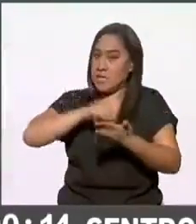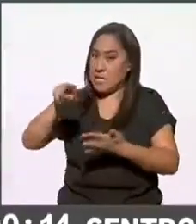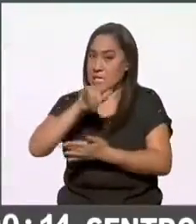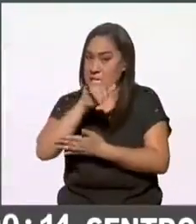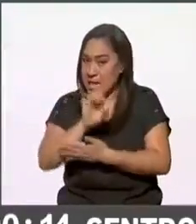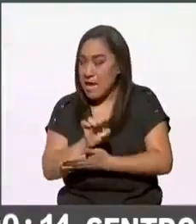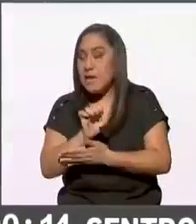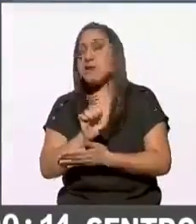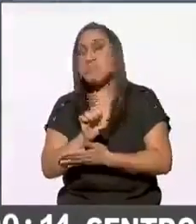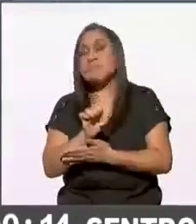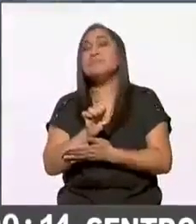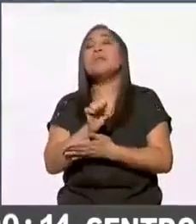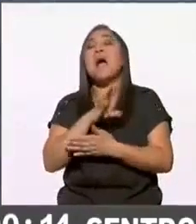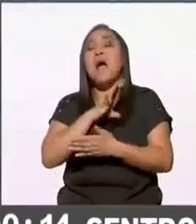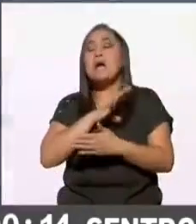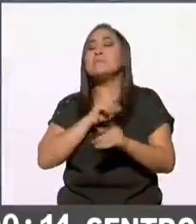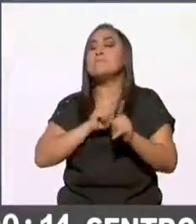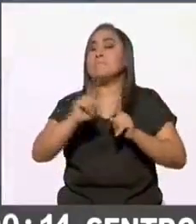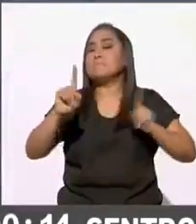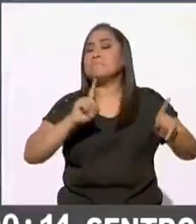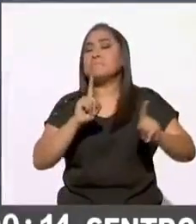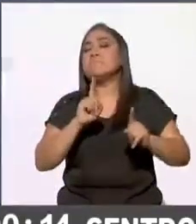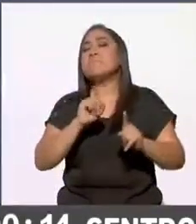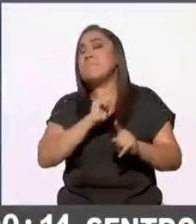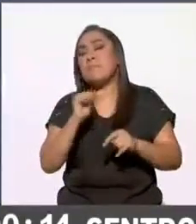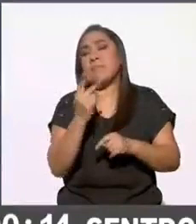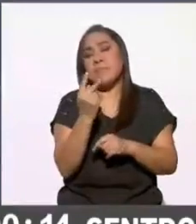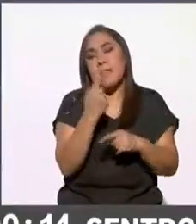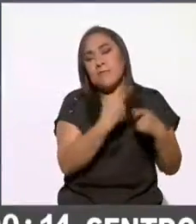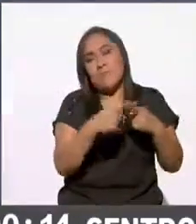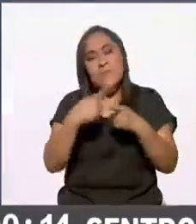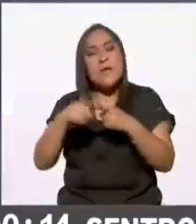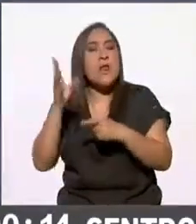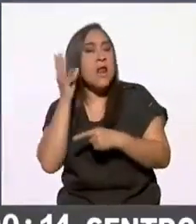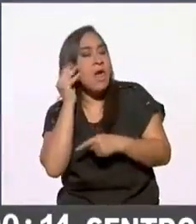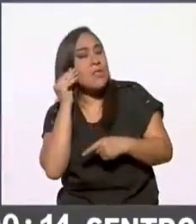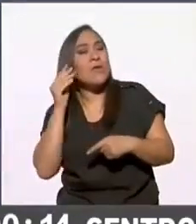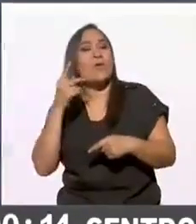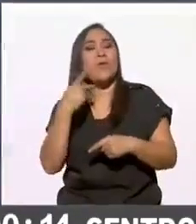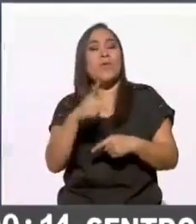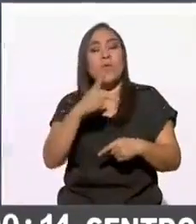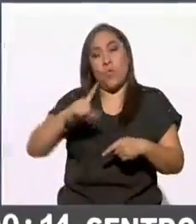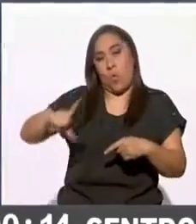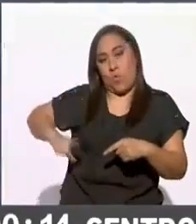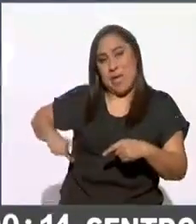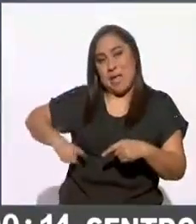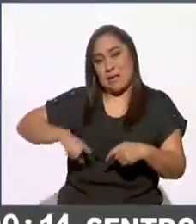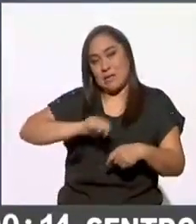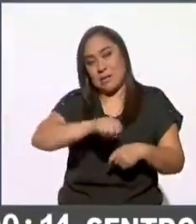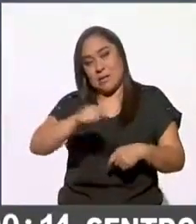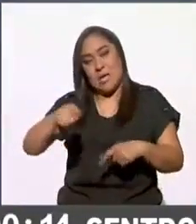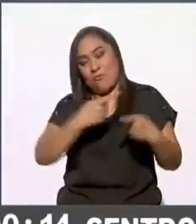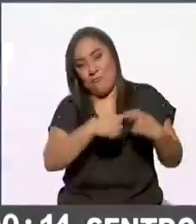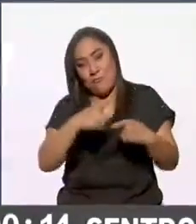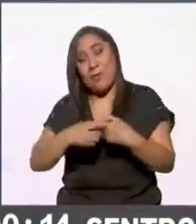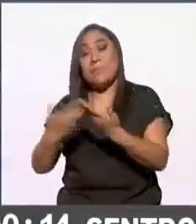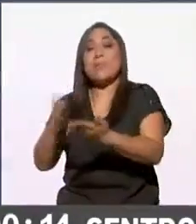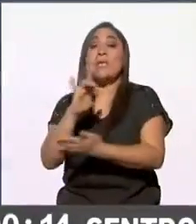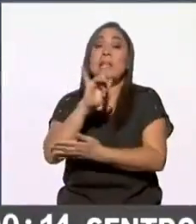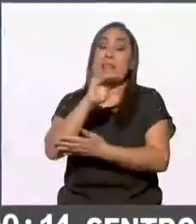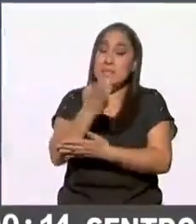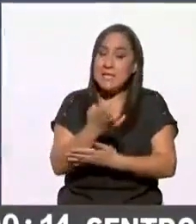con todo nuestro despliegue informativo del sistema público de radiodifusión del Estado mexicano Leti Eduardo